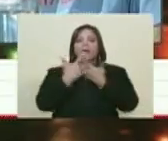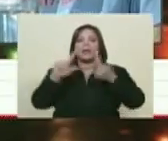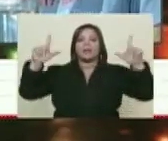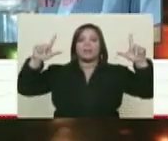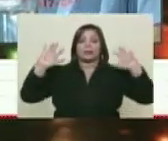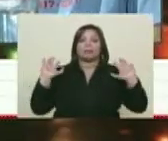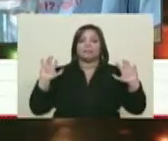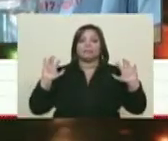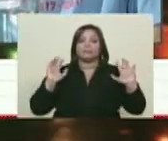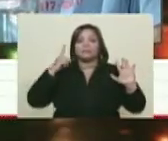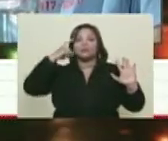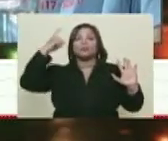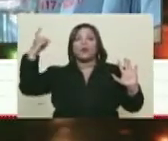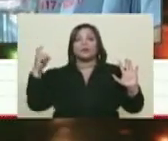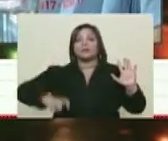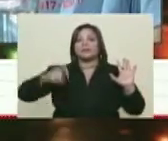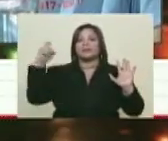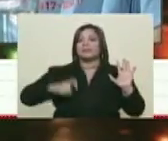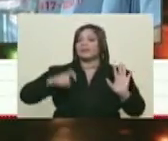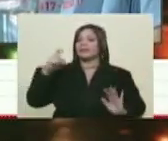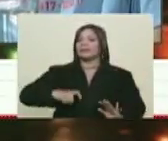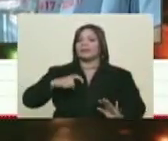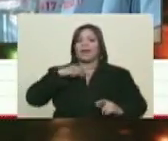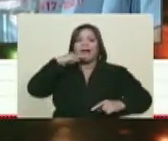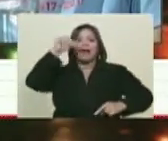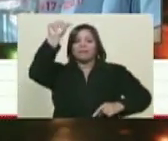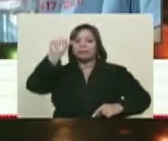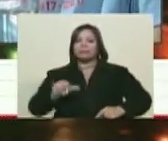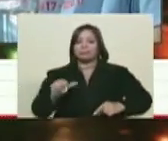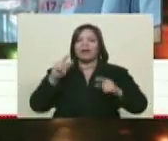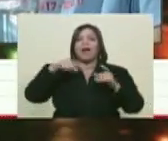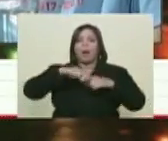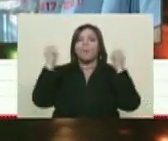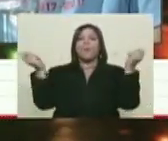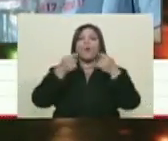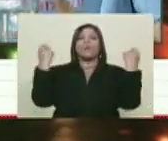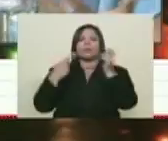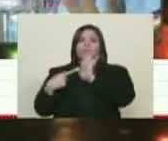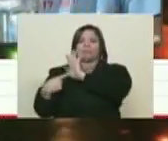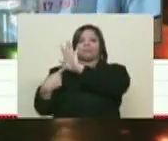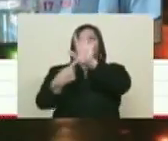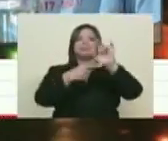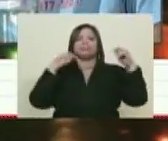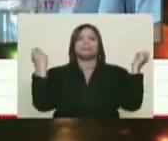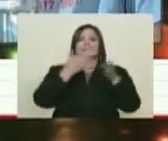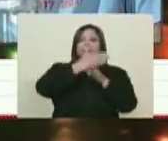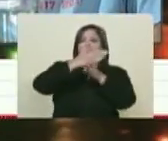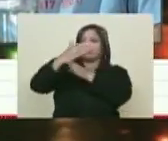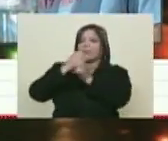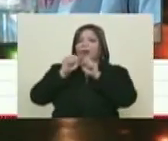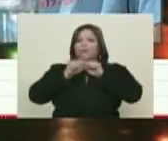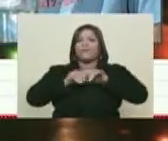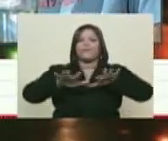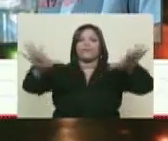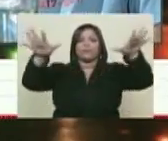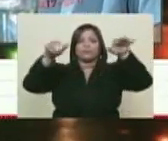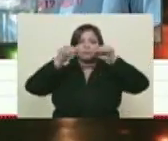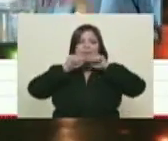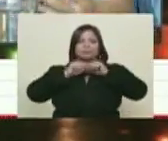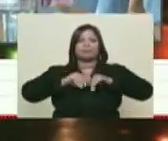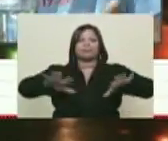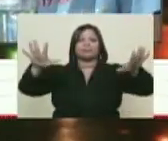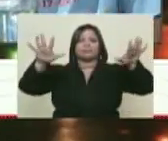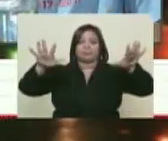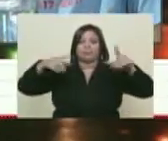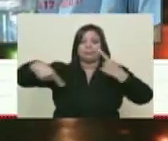Por eso creemos necesario que este relato se haga público, que este relato se comparta, se difunda, y alrededor de